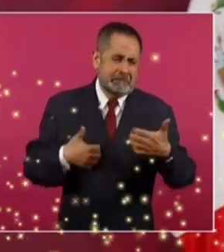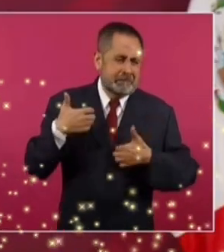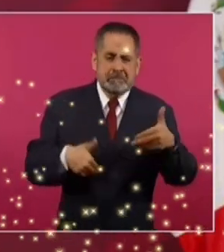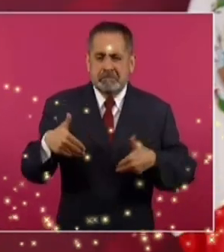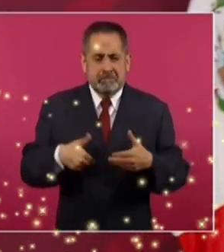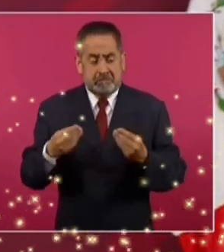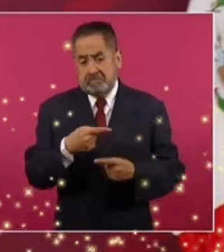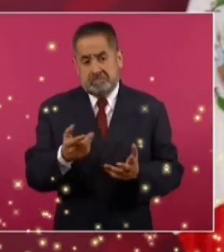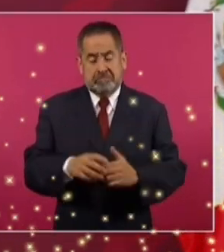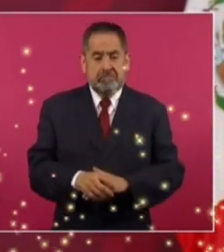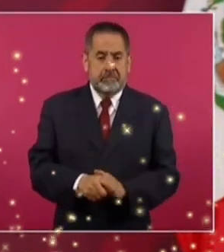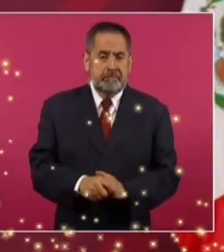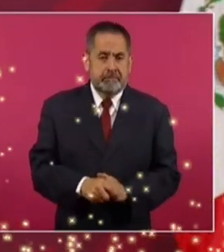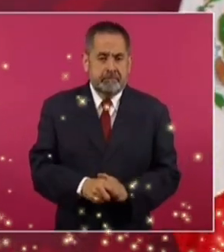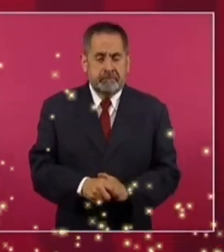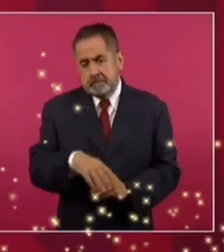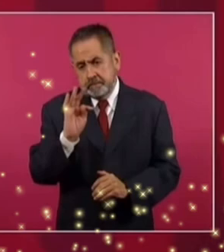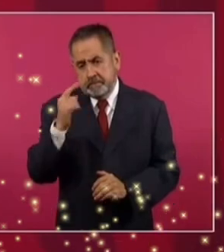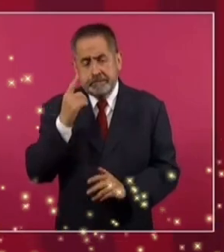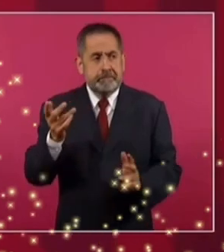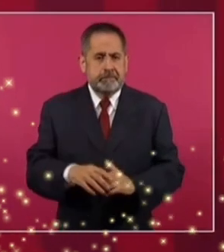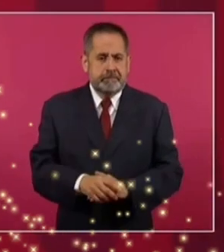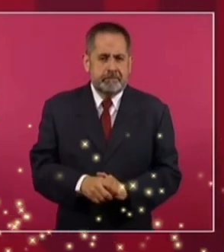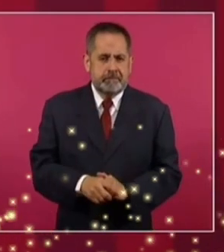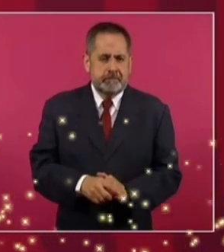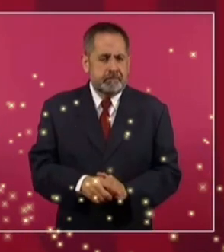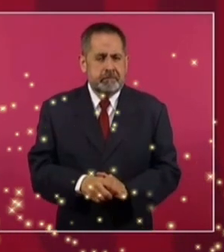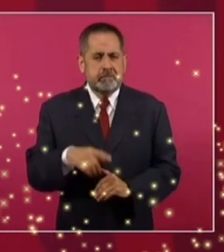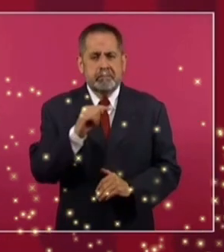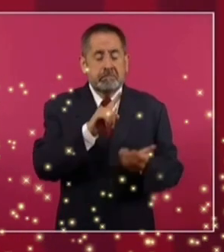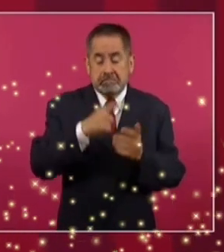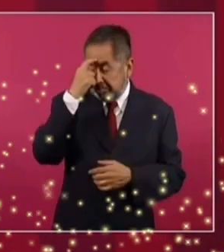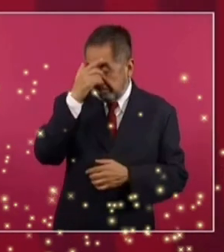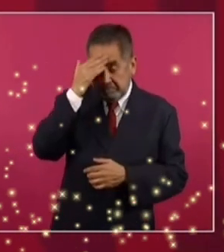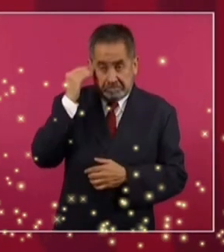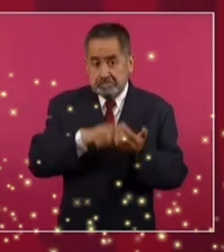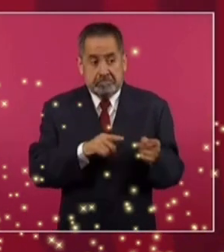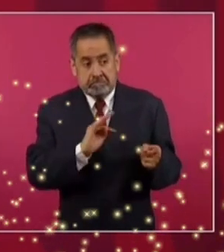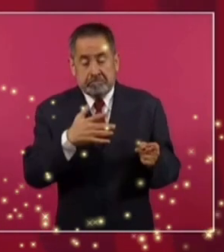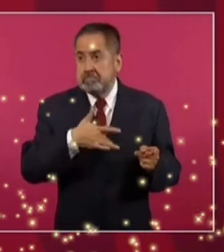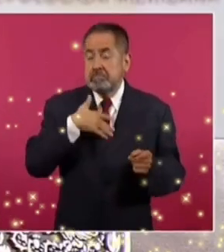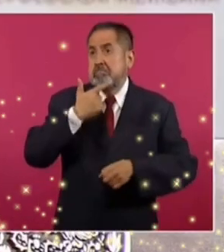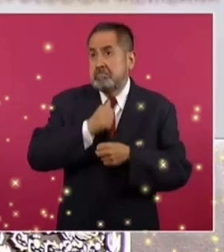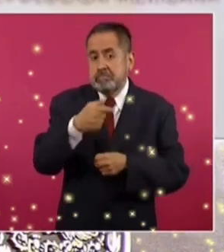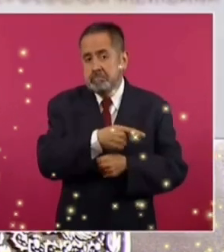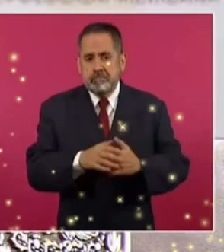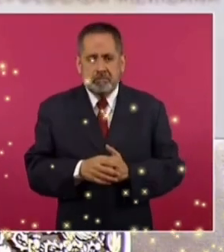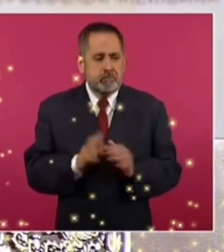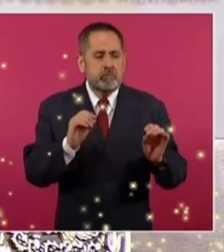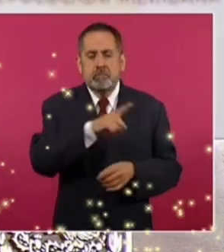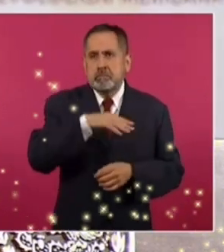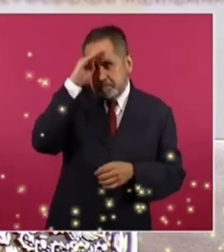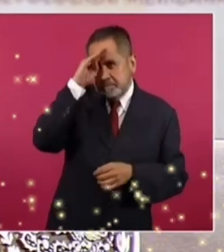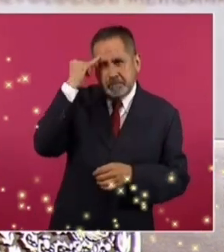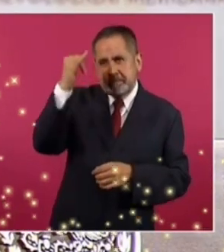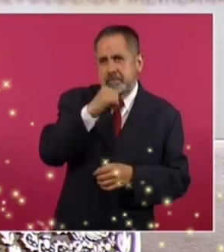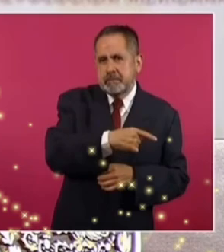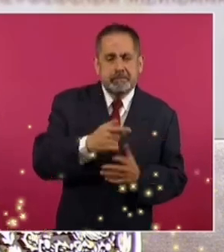molestos. A lo mejor lo hicieron hasta de manera inconsciente o nunca imaginaron